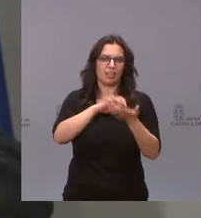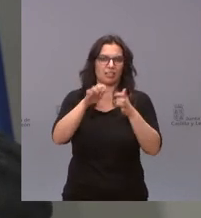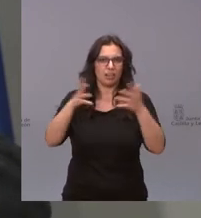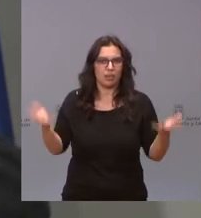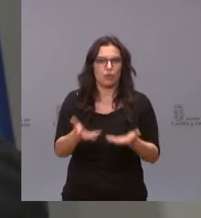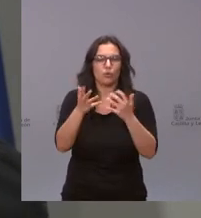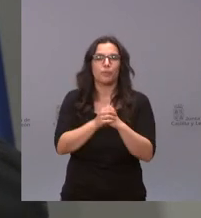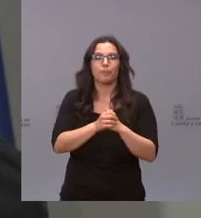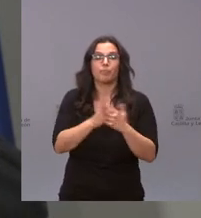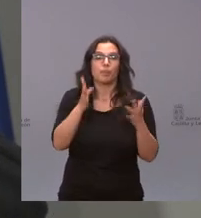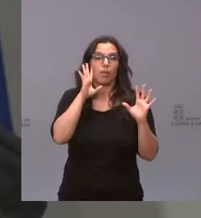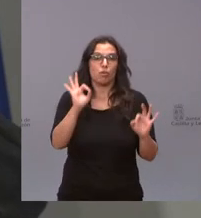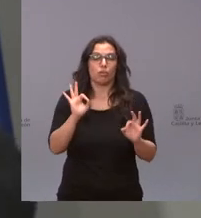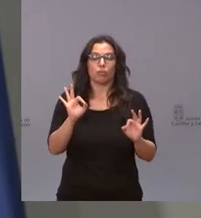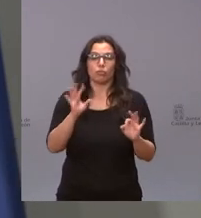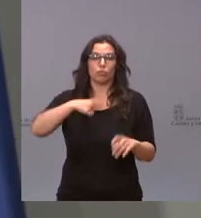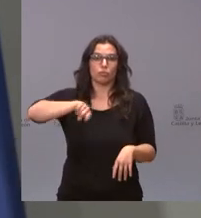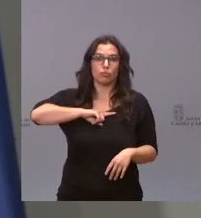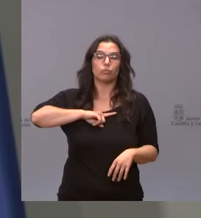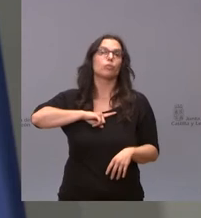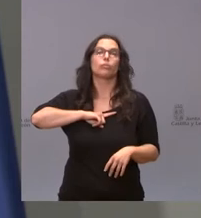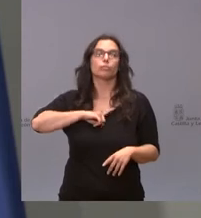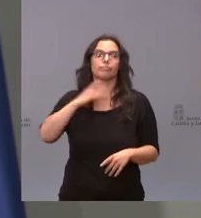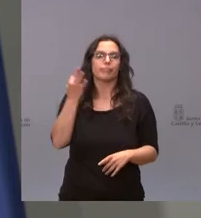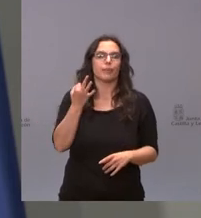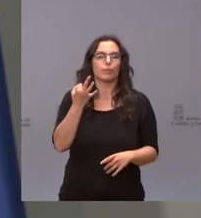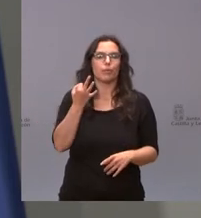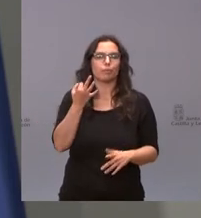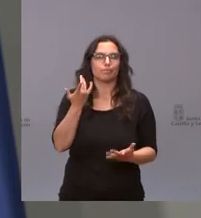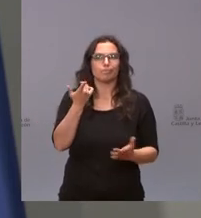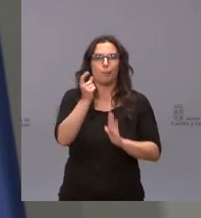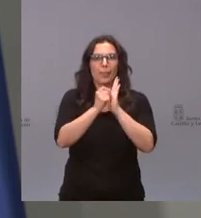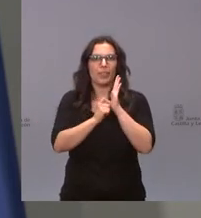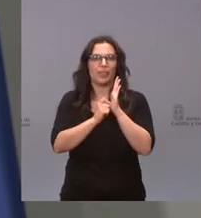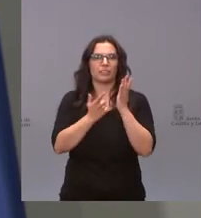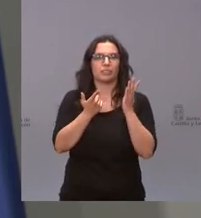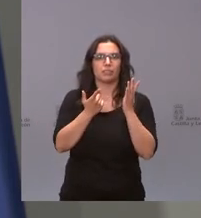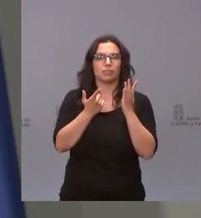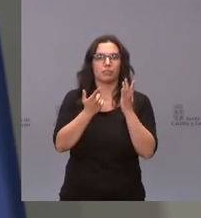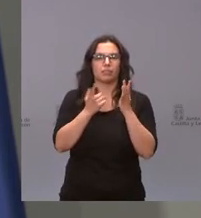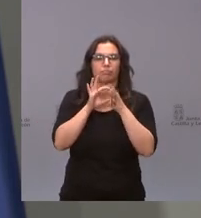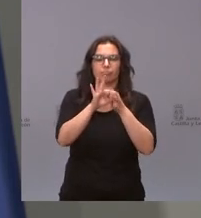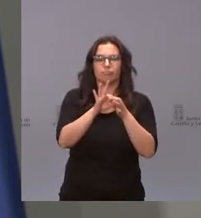y que naturalmente nosotros tenemos que tomar medidas pues desde el punto de vista fiscal